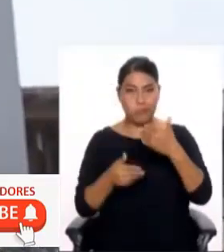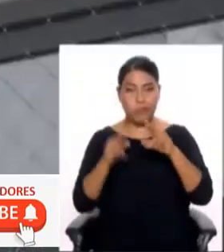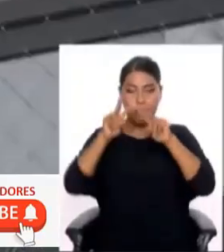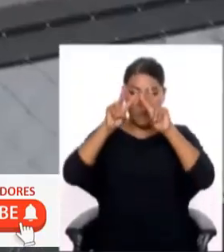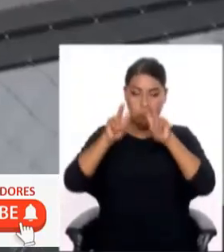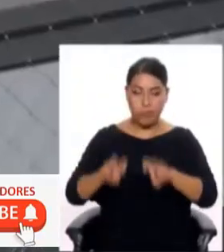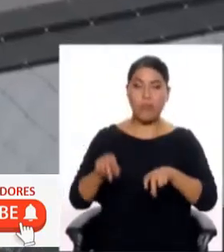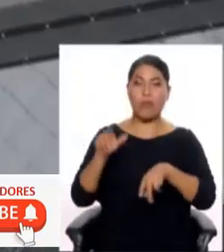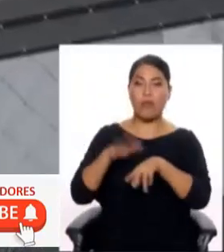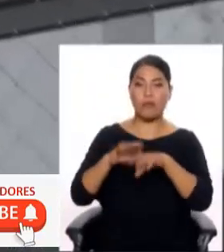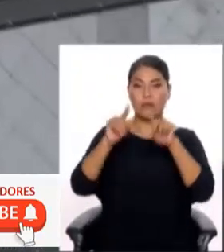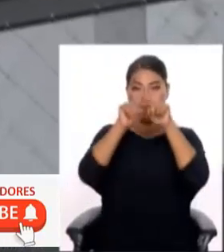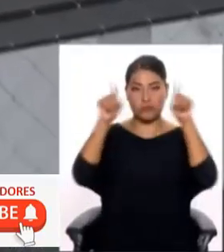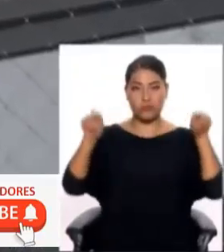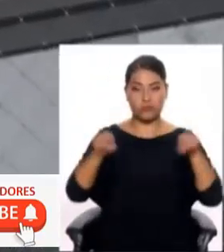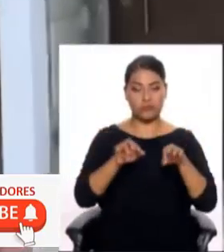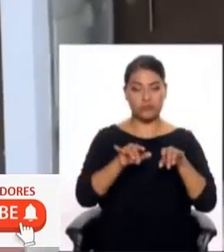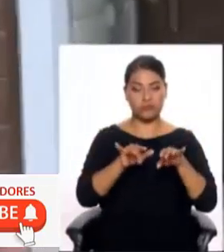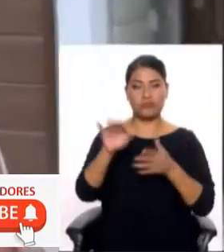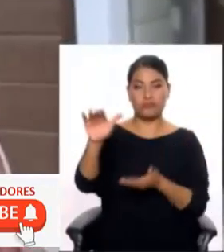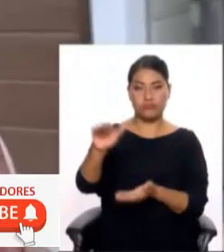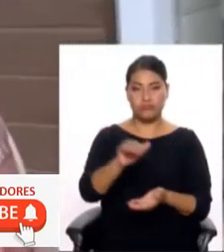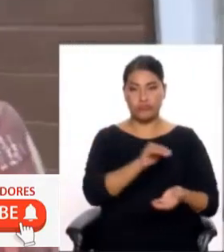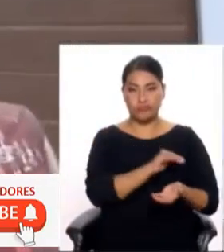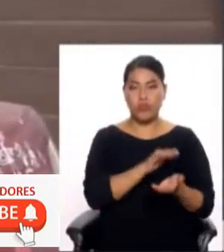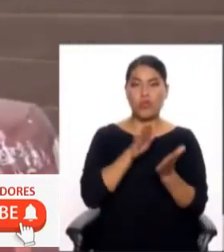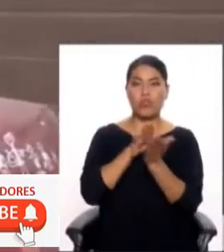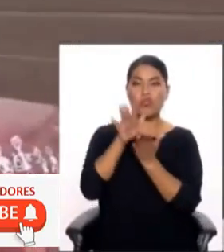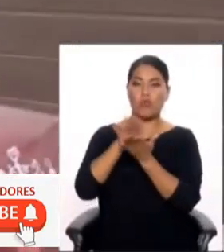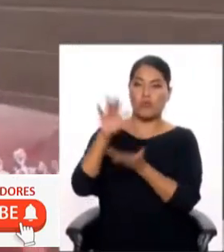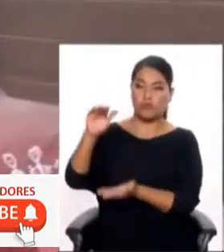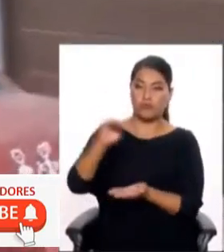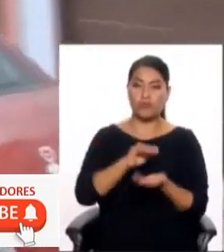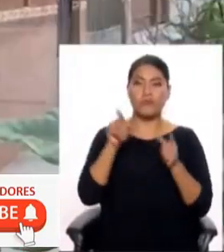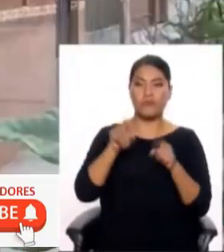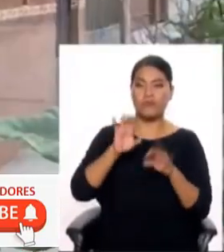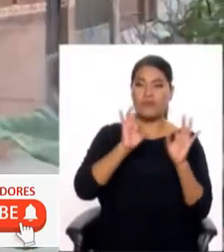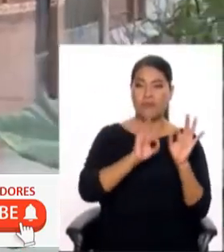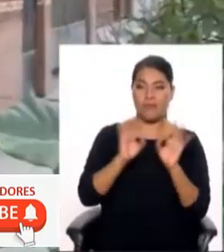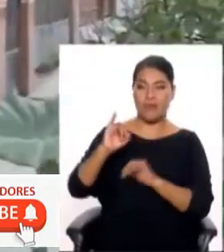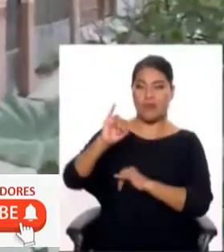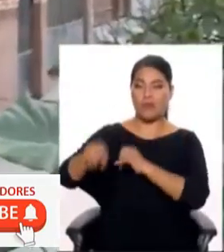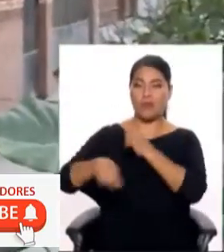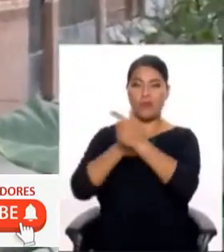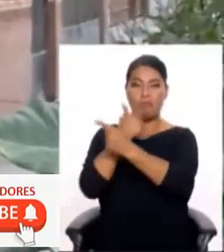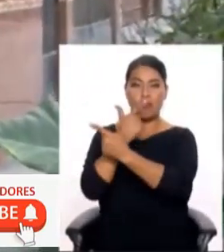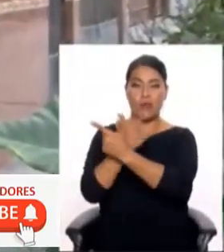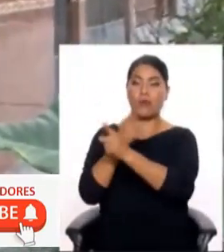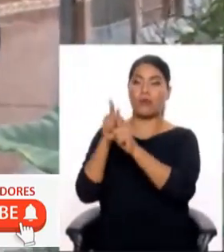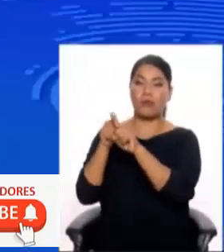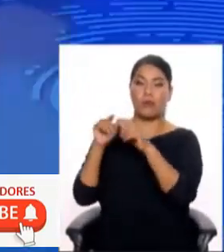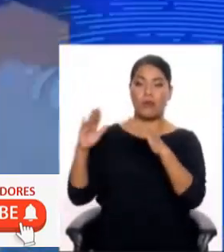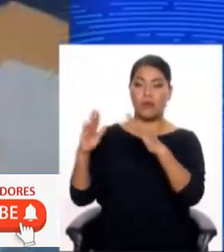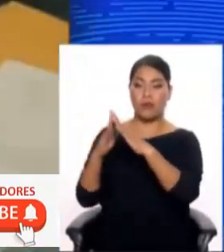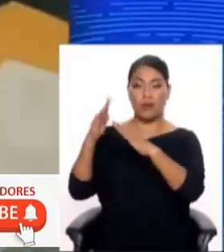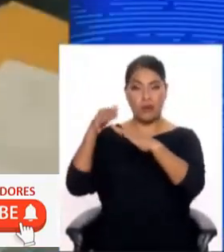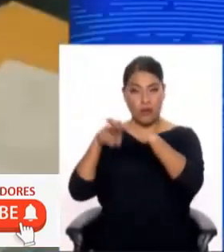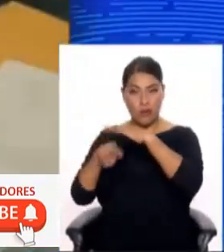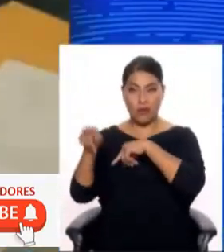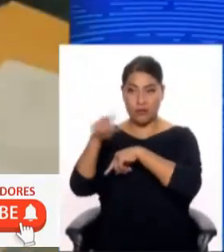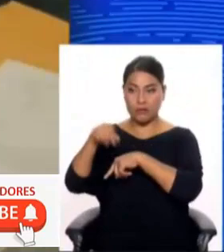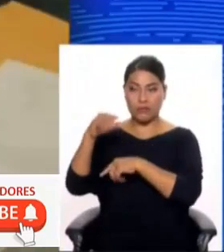incautaron equipos de cómputo y documentos. Lo mismo ocurrió en San Juan del Urigancho, en la vivienda de uno de los asesores del